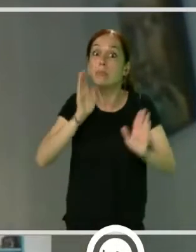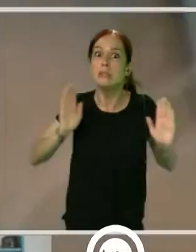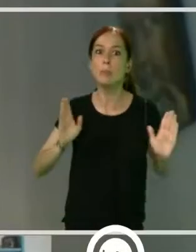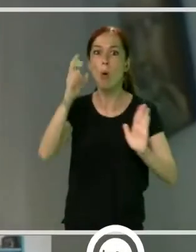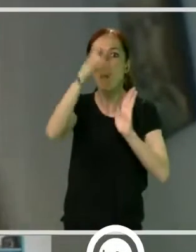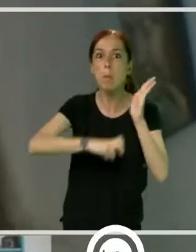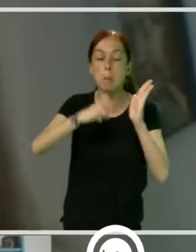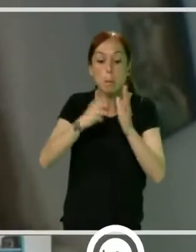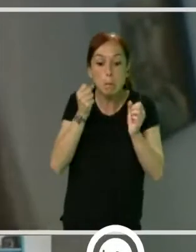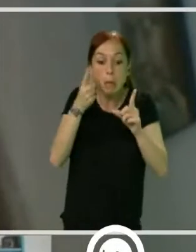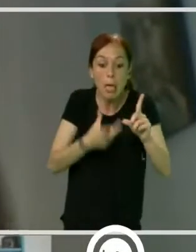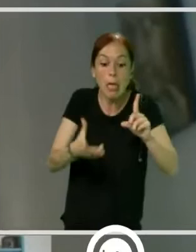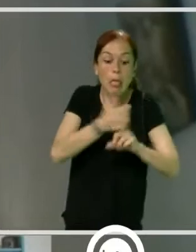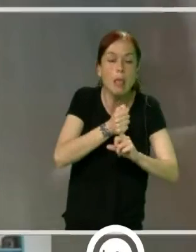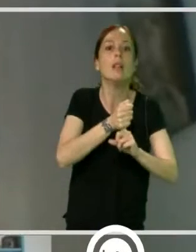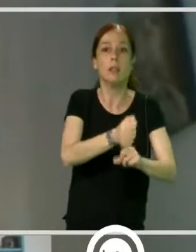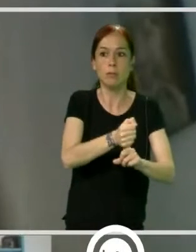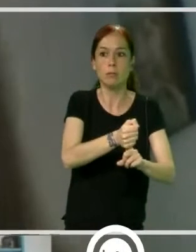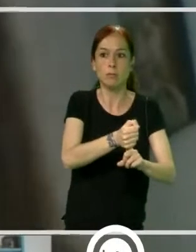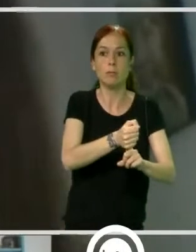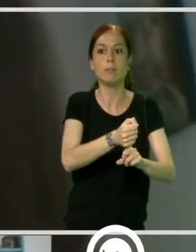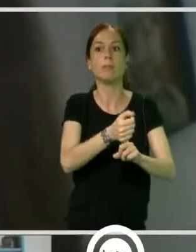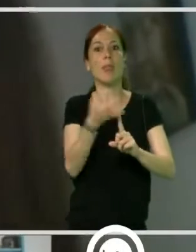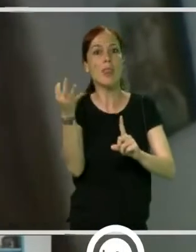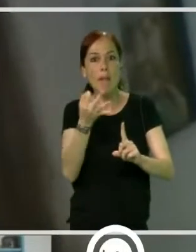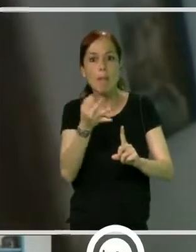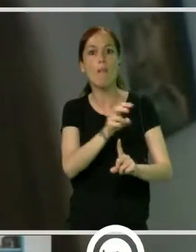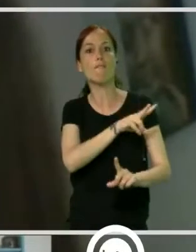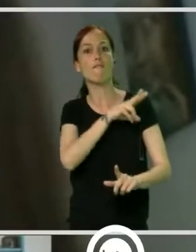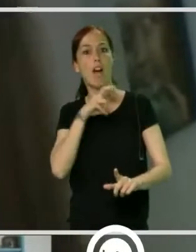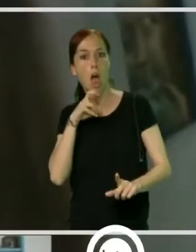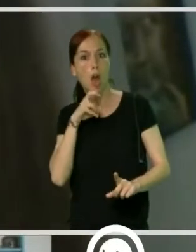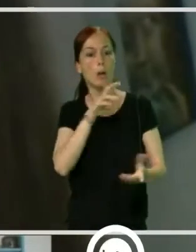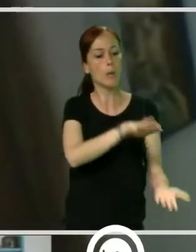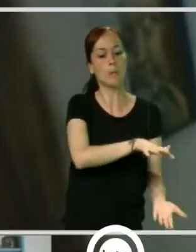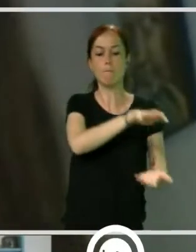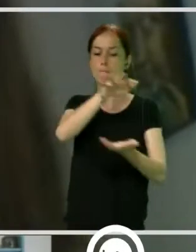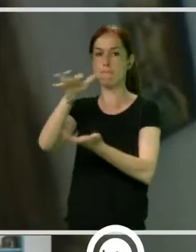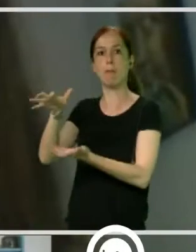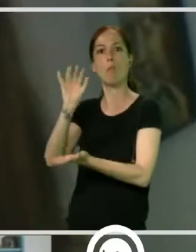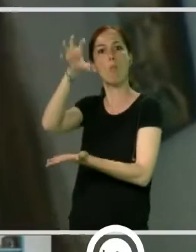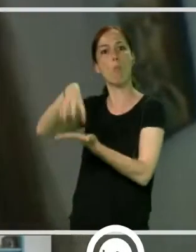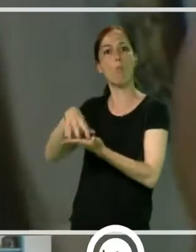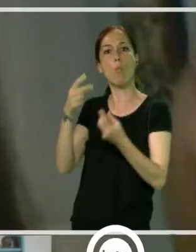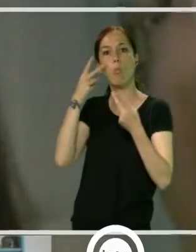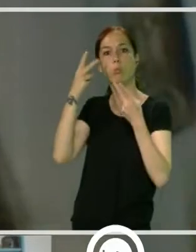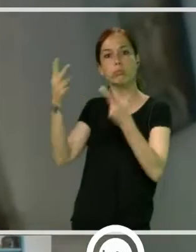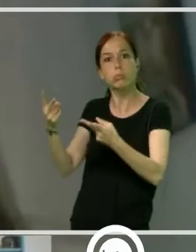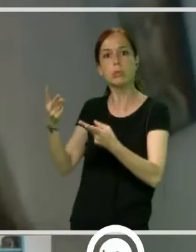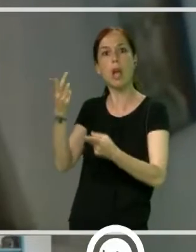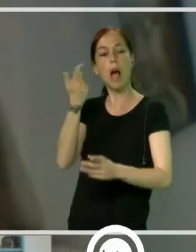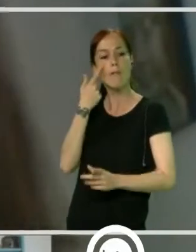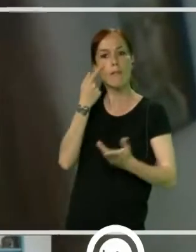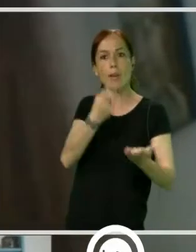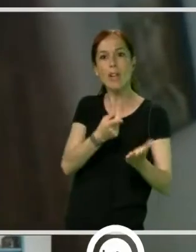arqueológico, algún tipo de intervención, como un suelo de cristal, para que la gente pueda visitar o calificar,